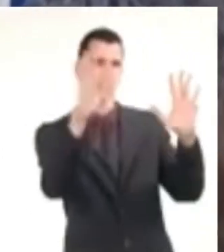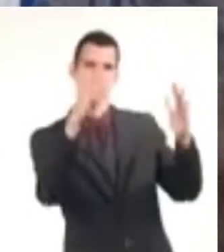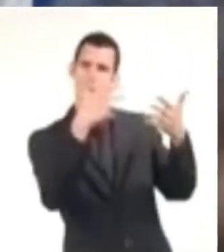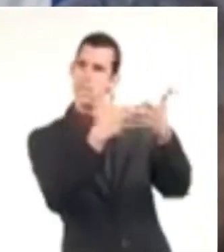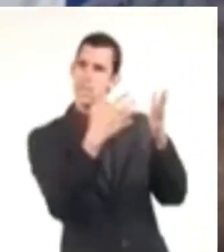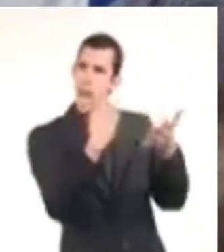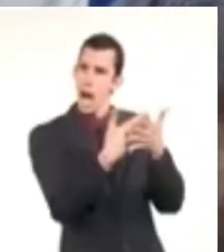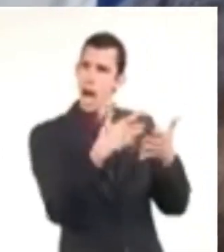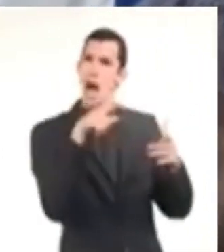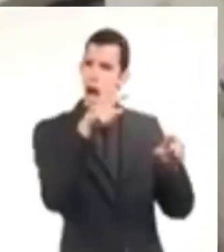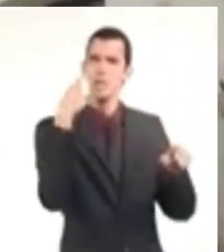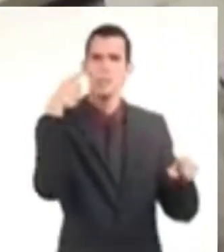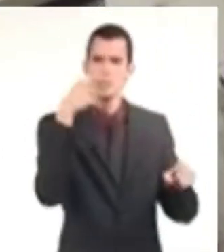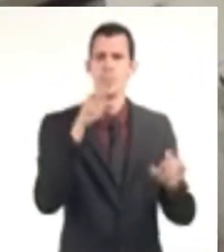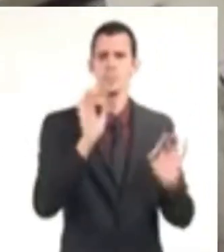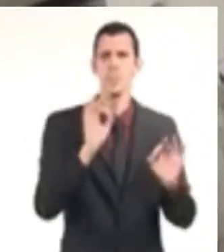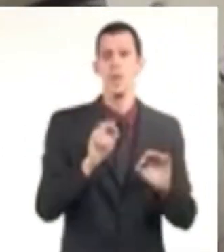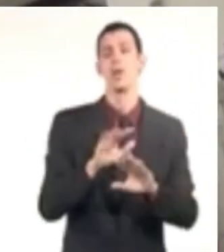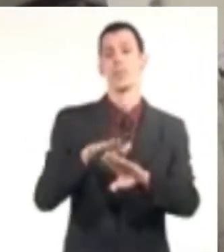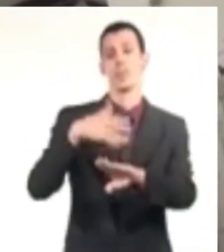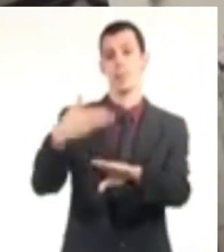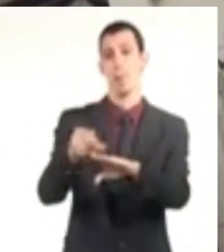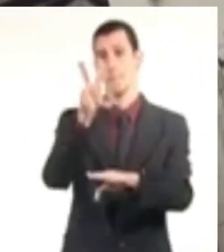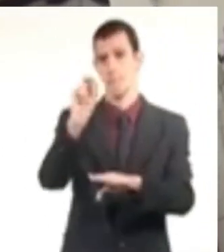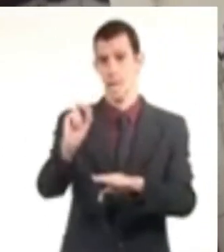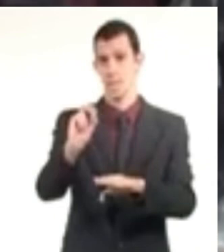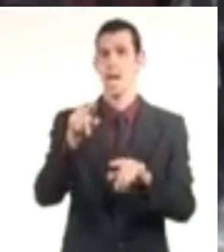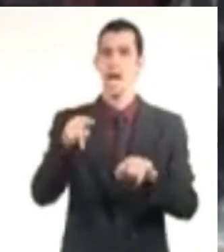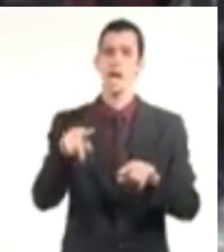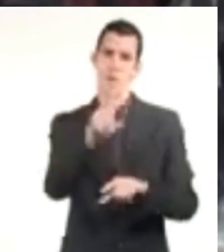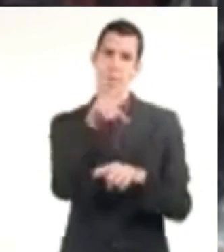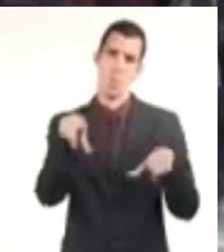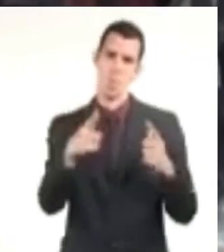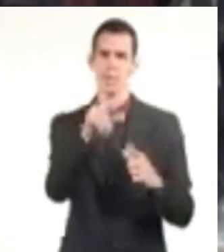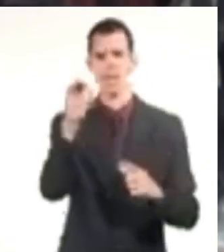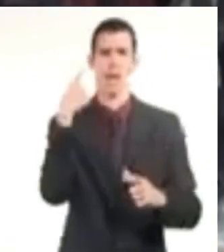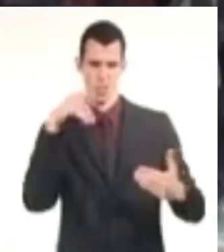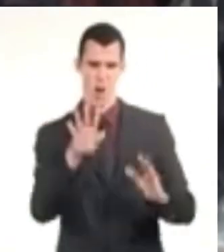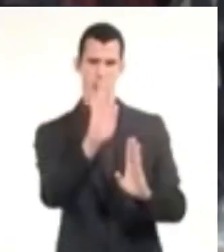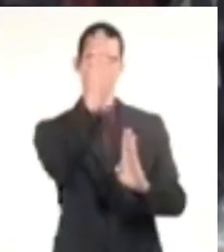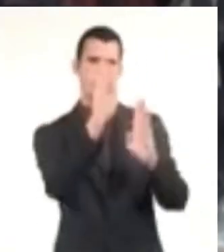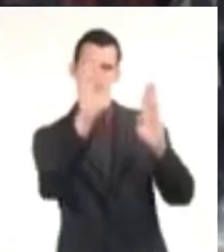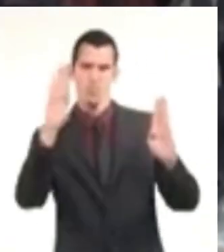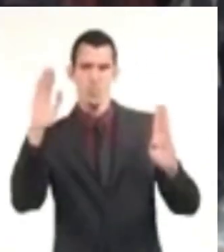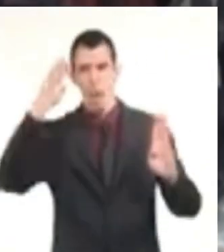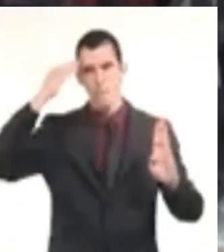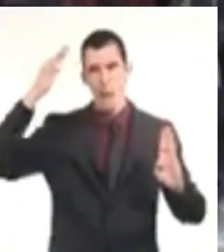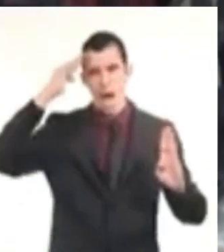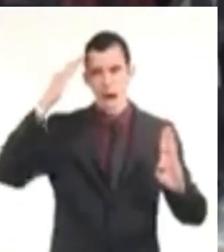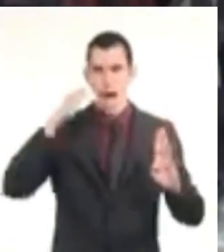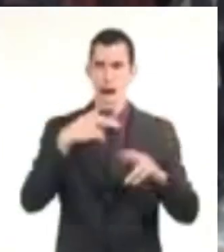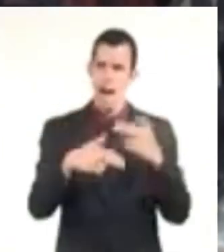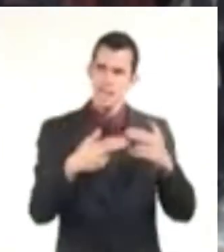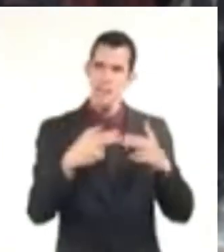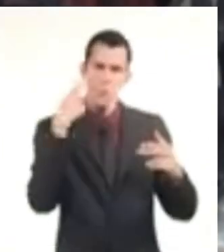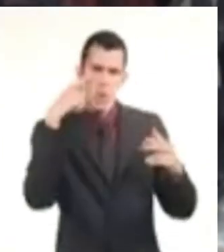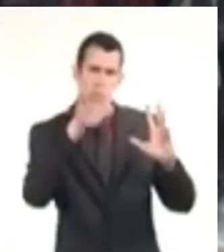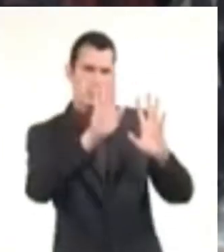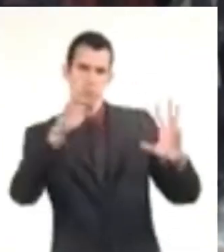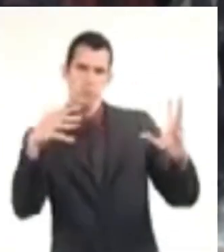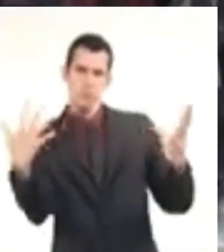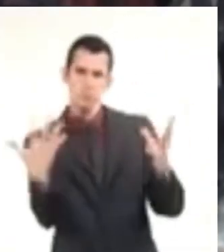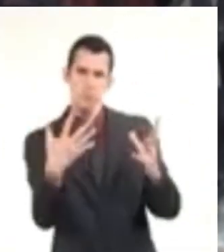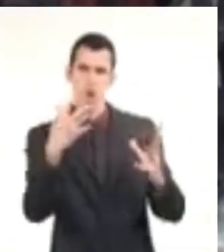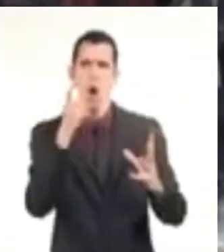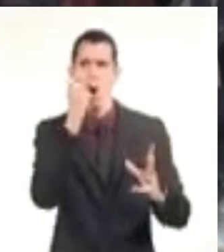personajes de alta esfera de la cultura opinan es un crimen. Y aparte, que si